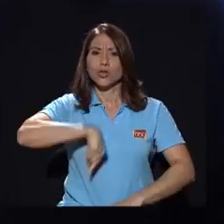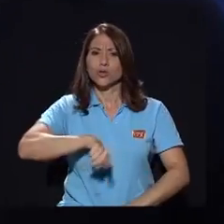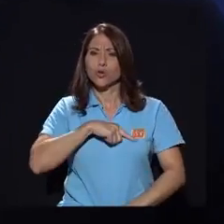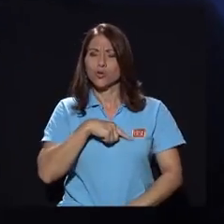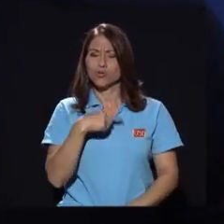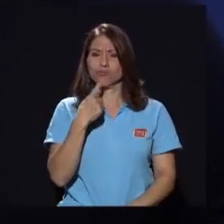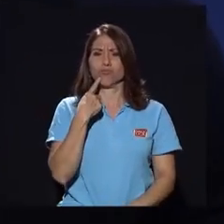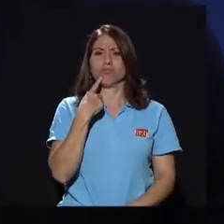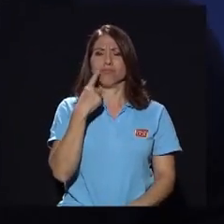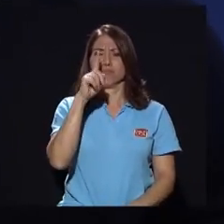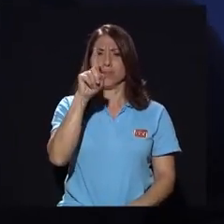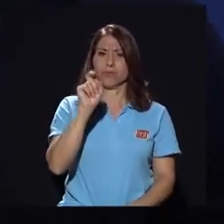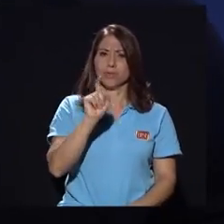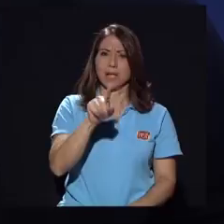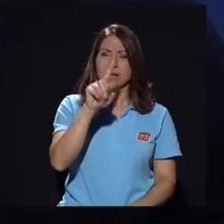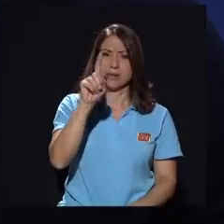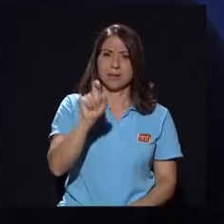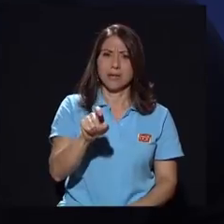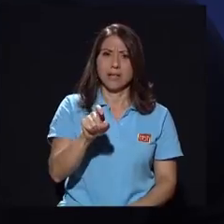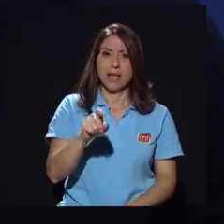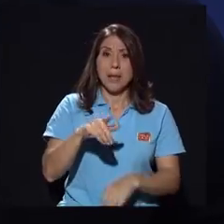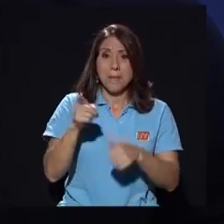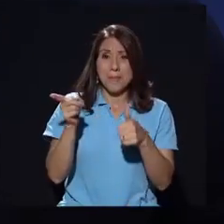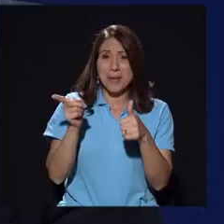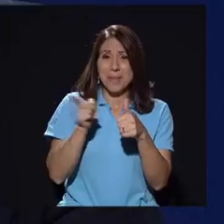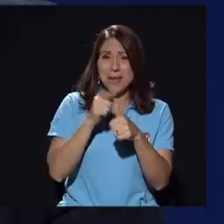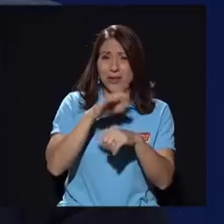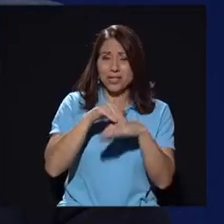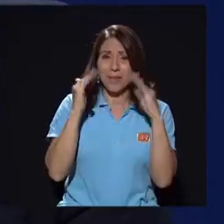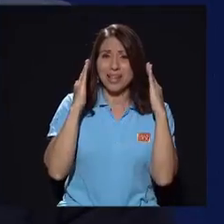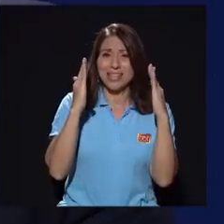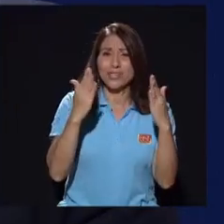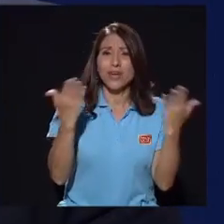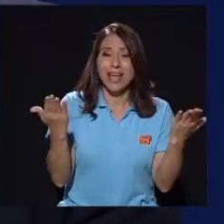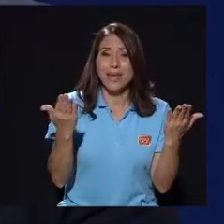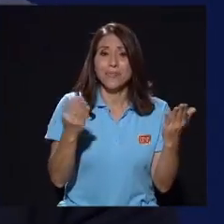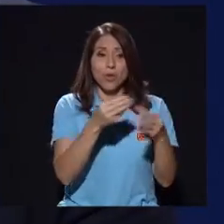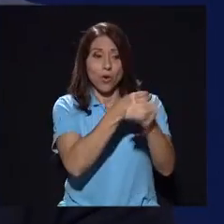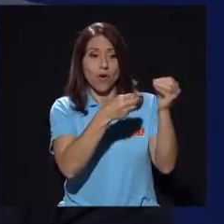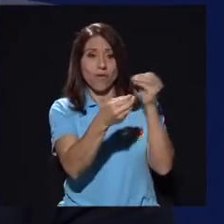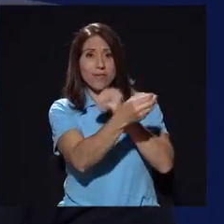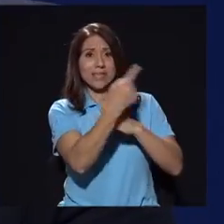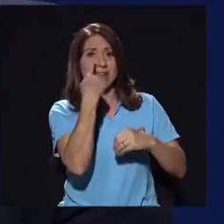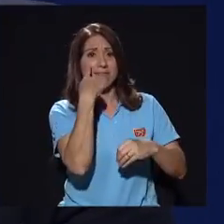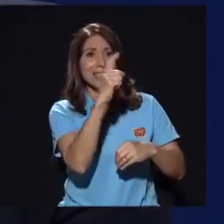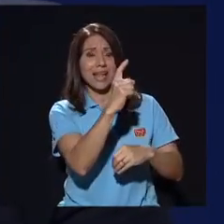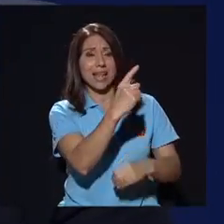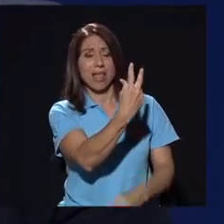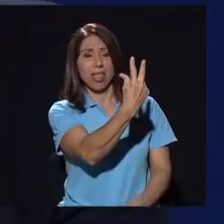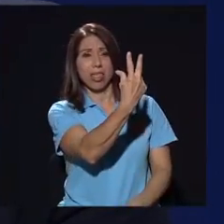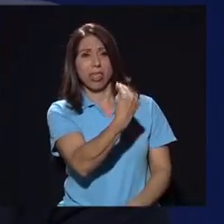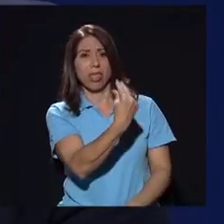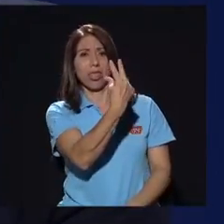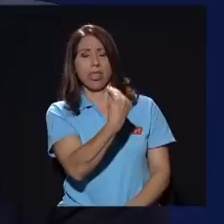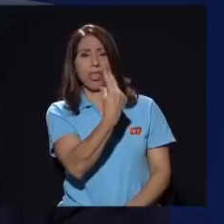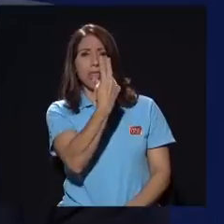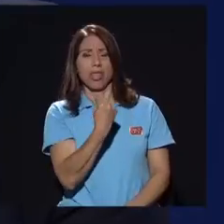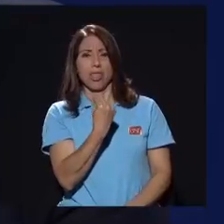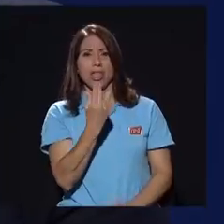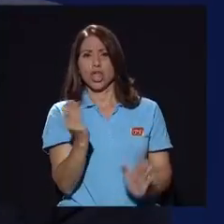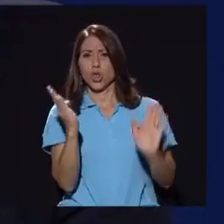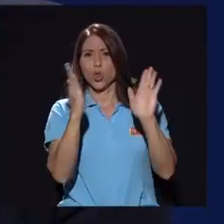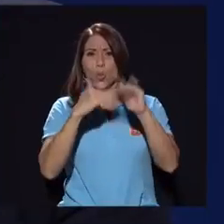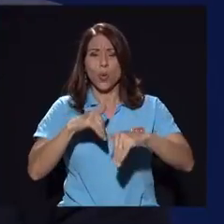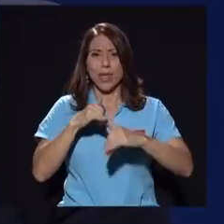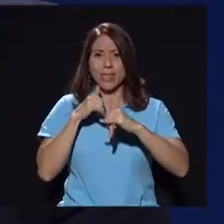gran llamada de atención que nos da a nosotros es que la fiscalía nos comienza a negar que existen denuncias.